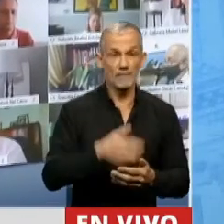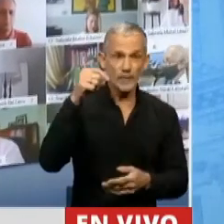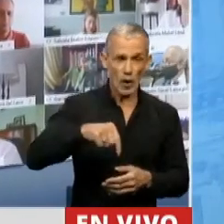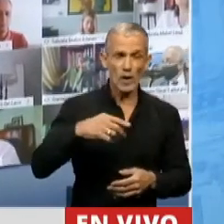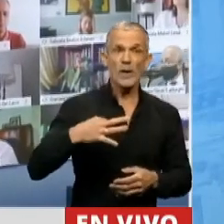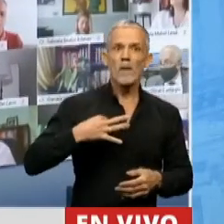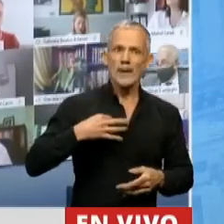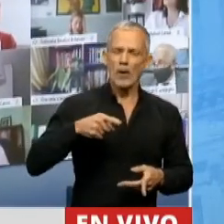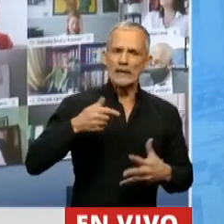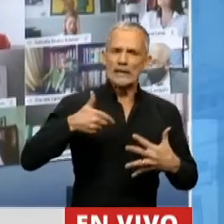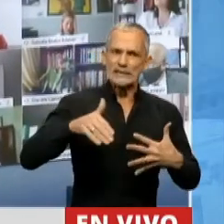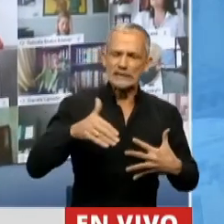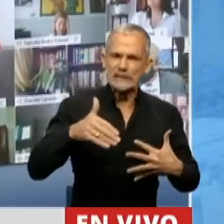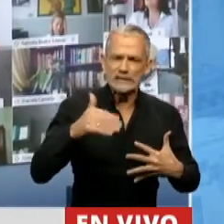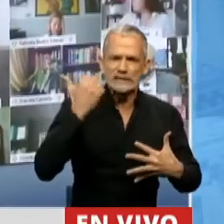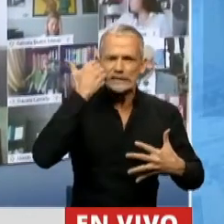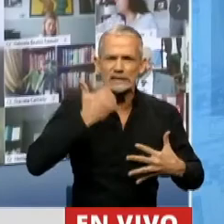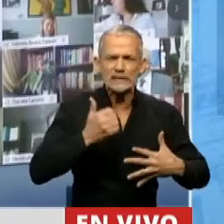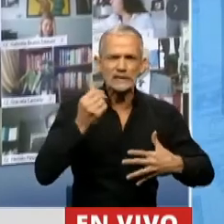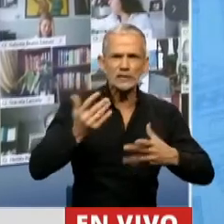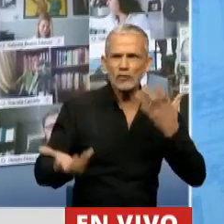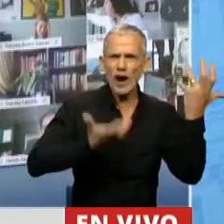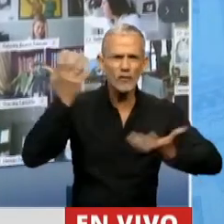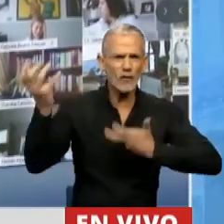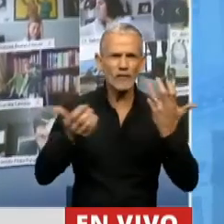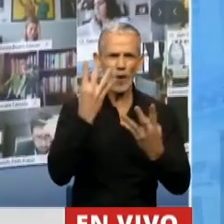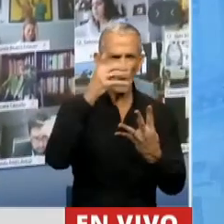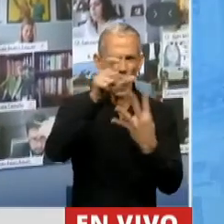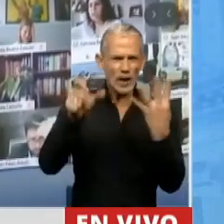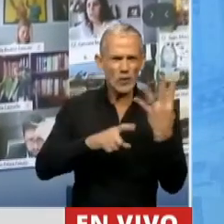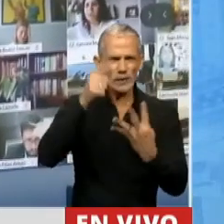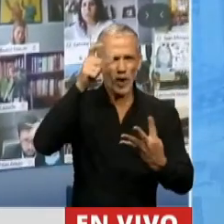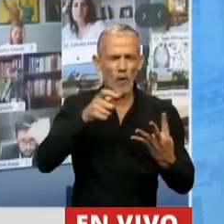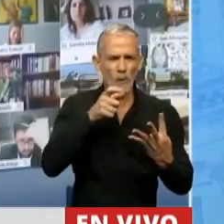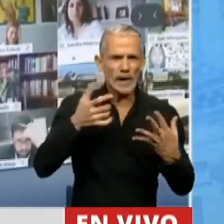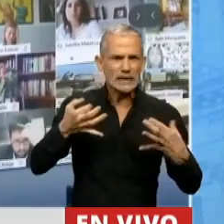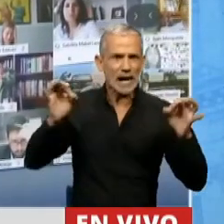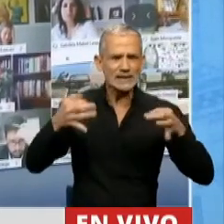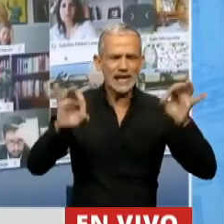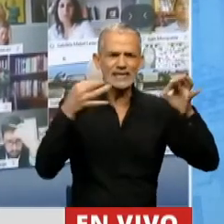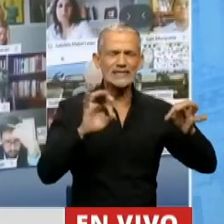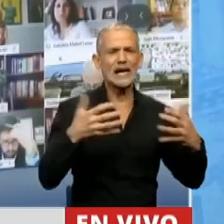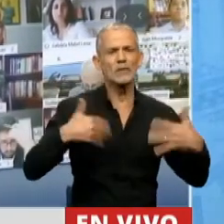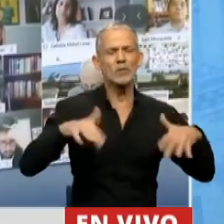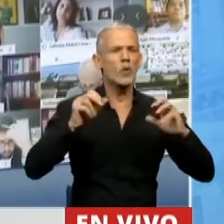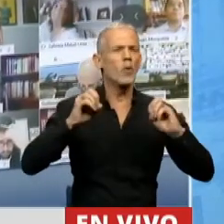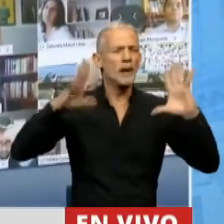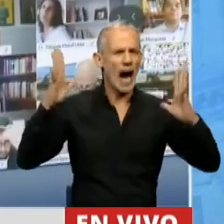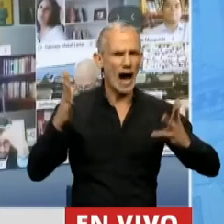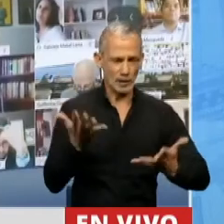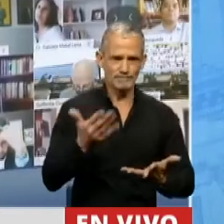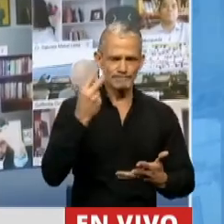vida corrió peligro y estuvo en medio del fuego junto a cuatro bomberos. Lograron salvar su vida de milagro. En